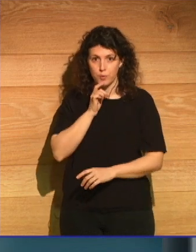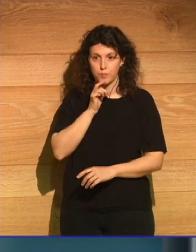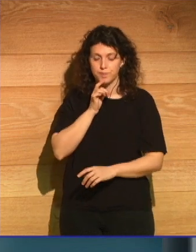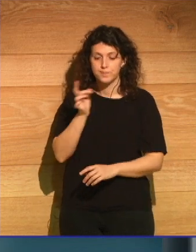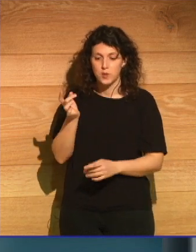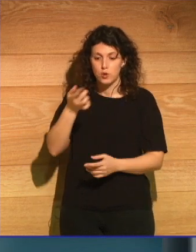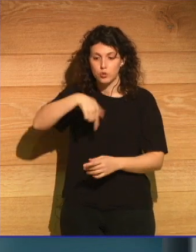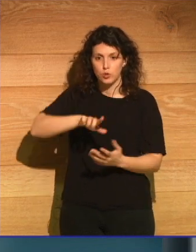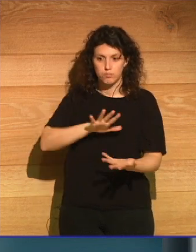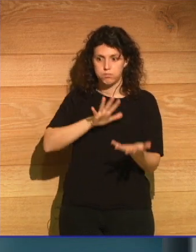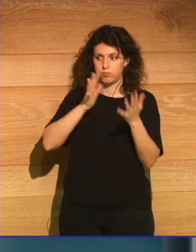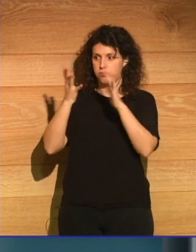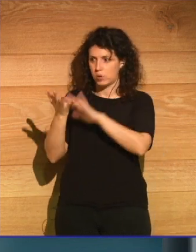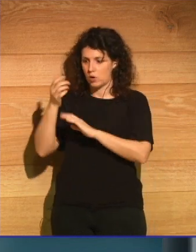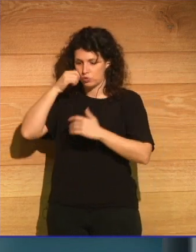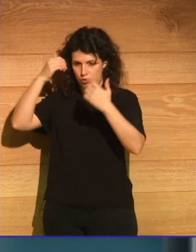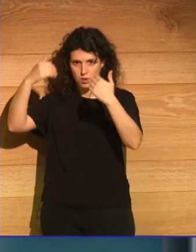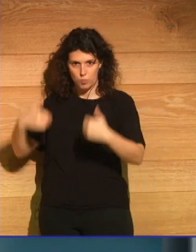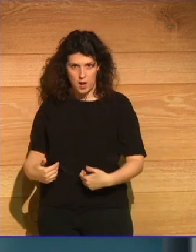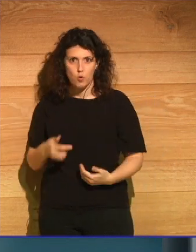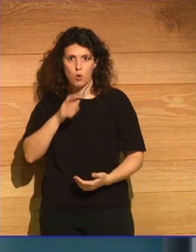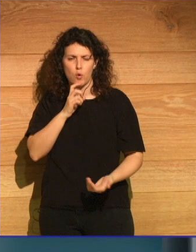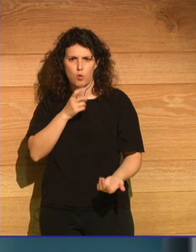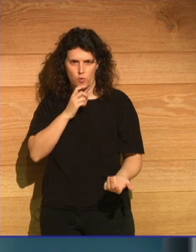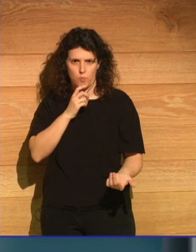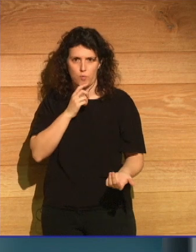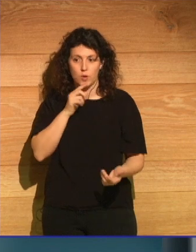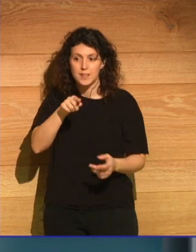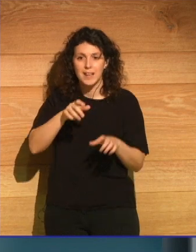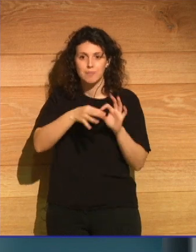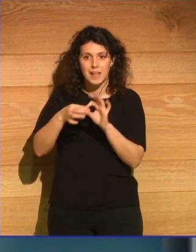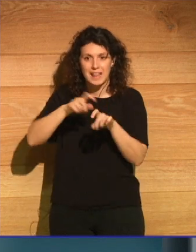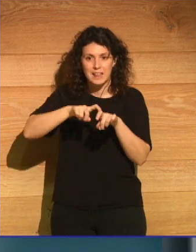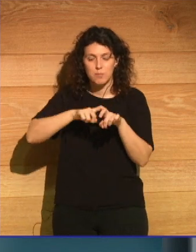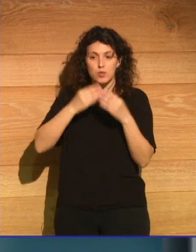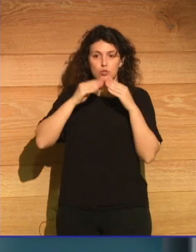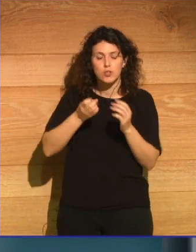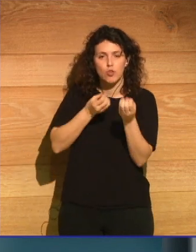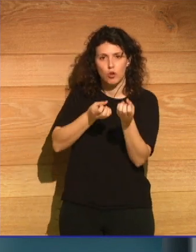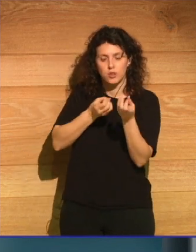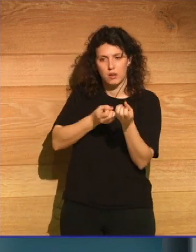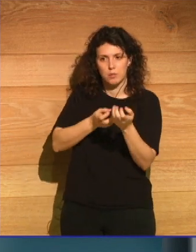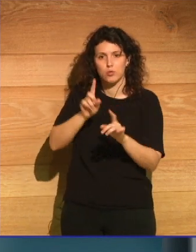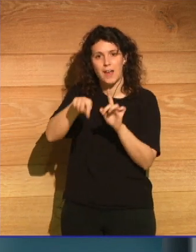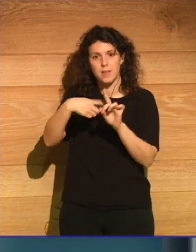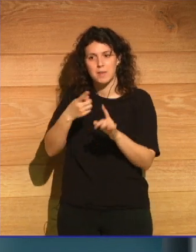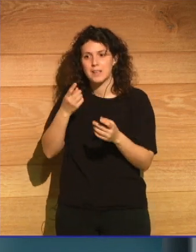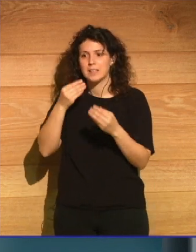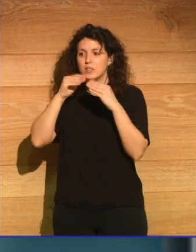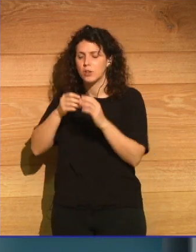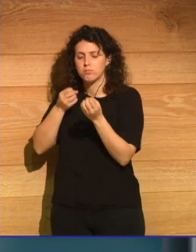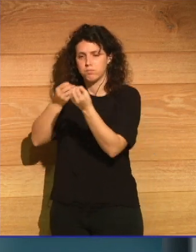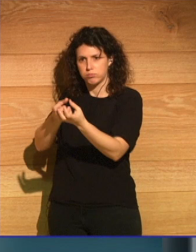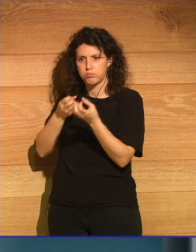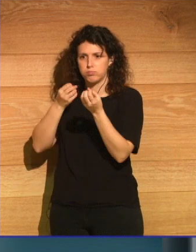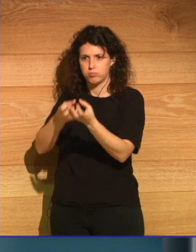cómo nos convertimos en nosotros mismos, tiene mucho que ver con el tipo de historias que contábamos y con el hecho de contar historias.